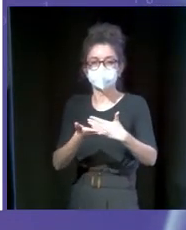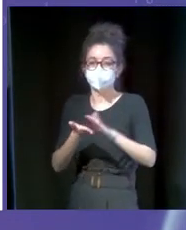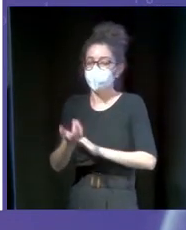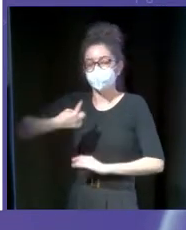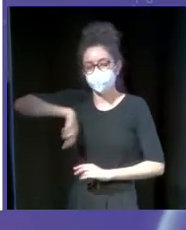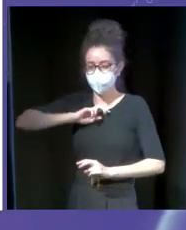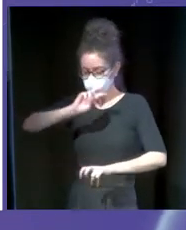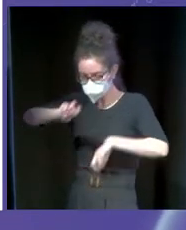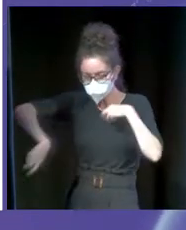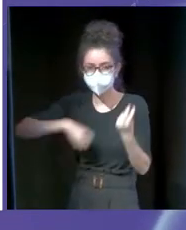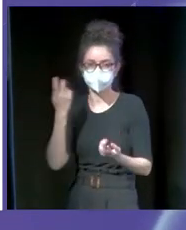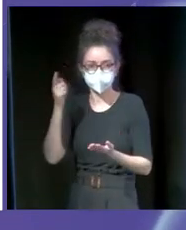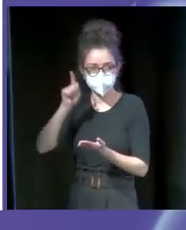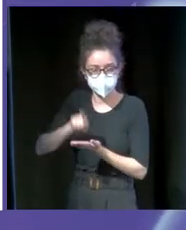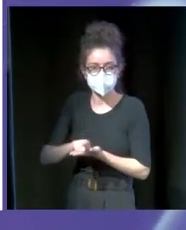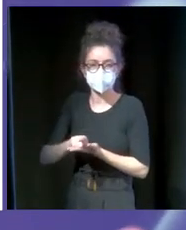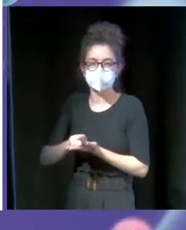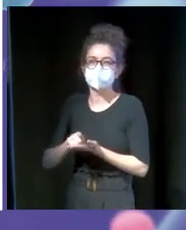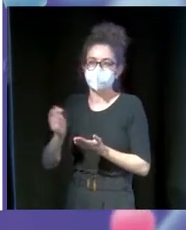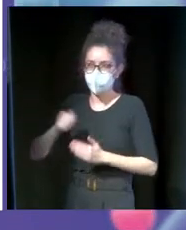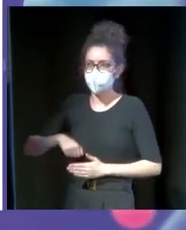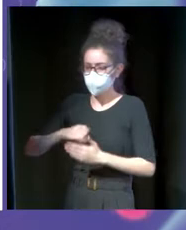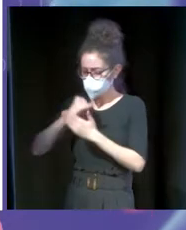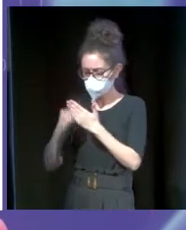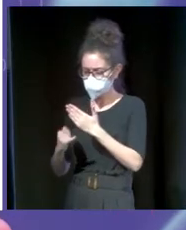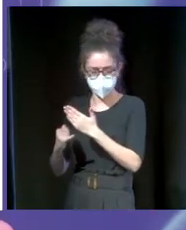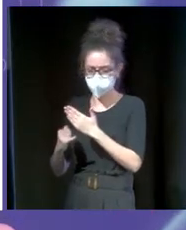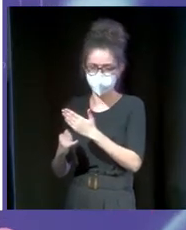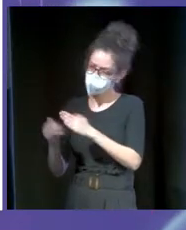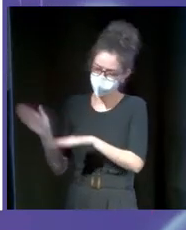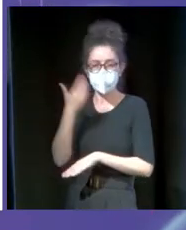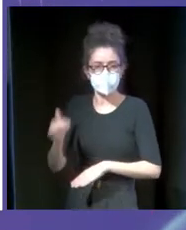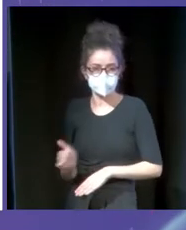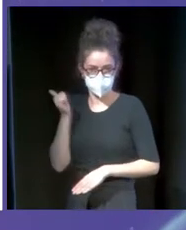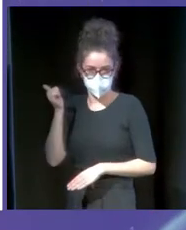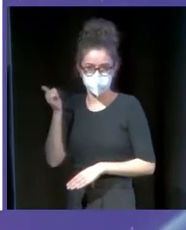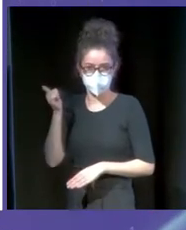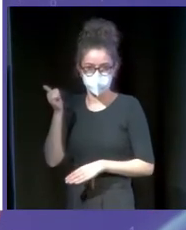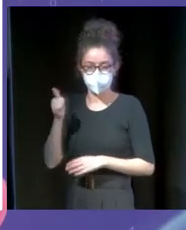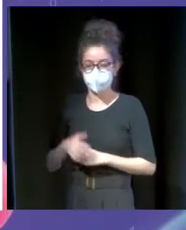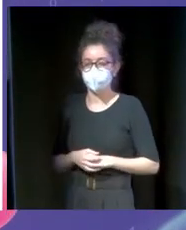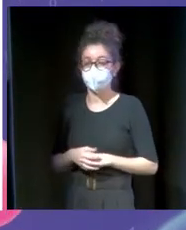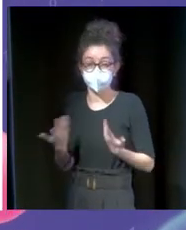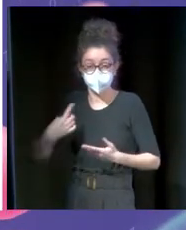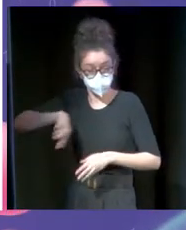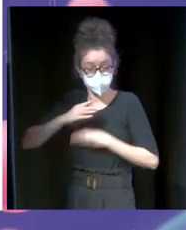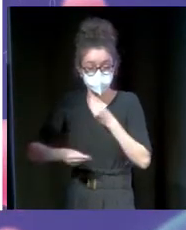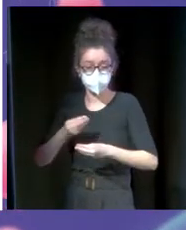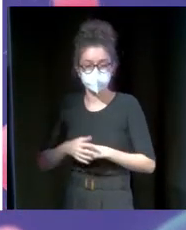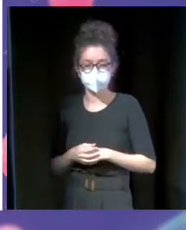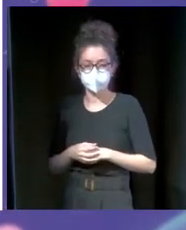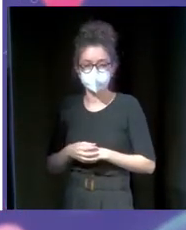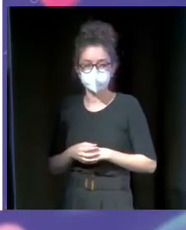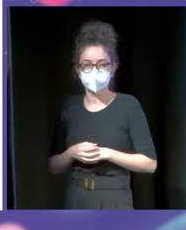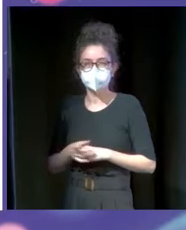renovarlos y decir, bueno, pues de una crisis vamos a ver una oportunidad. Y así hicimos. En ese momento, nosotros lo que